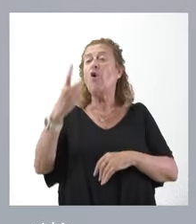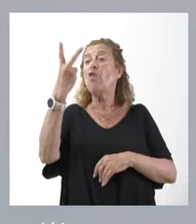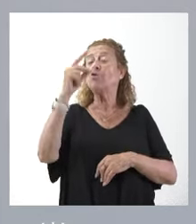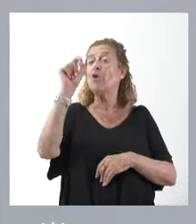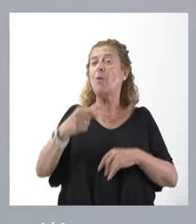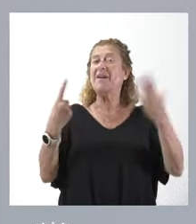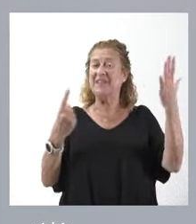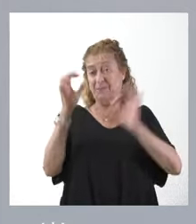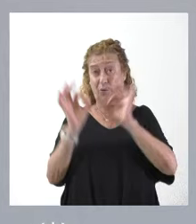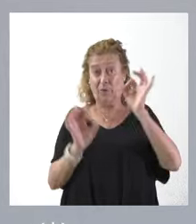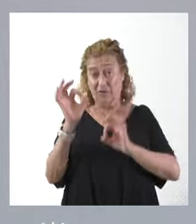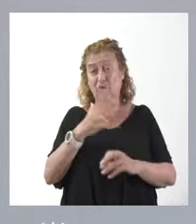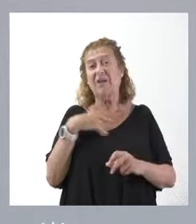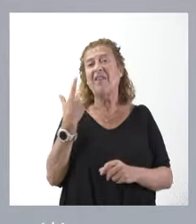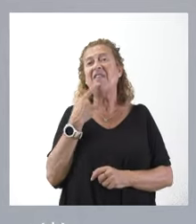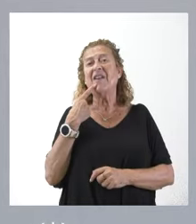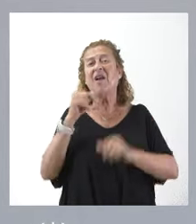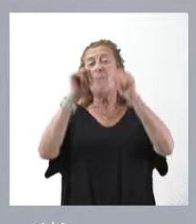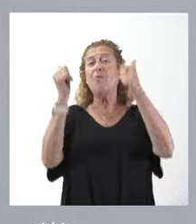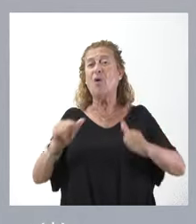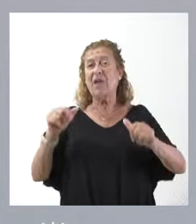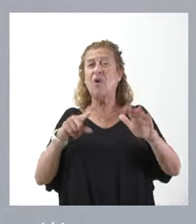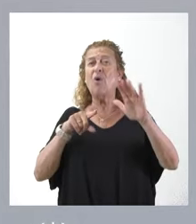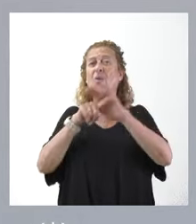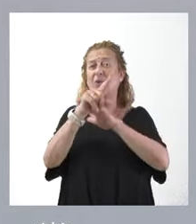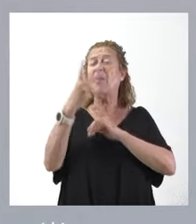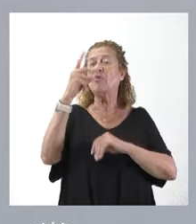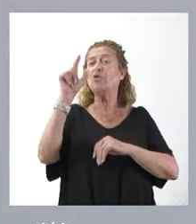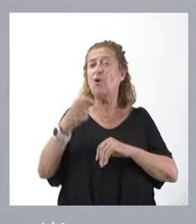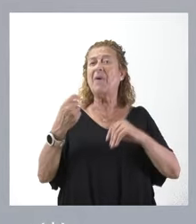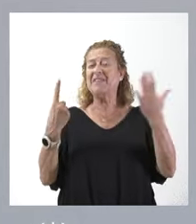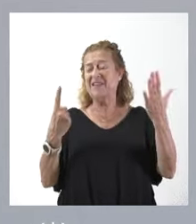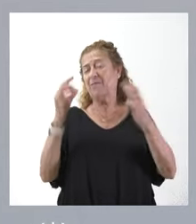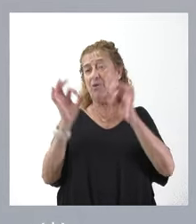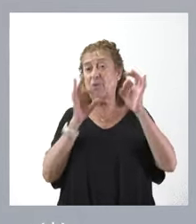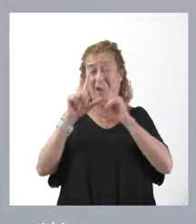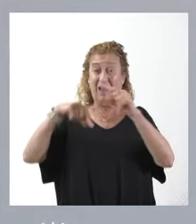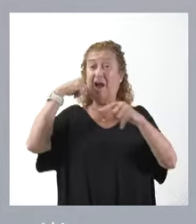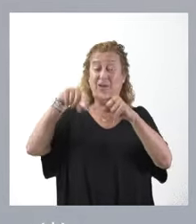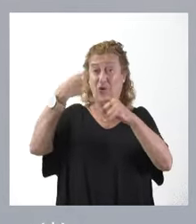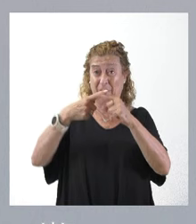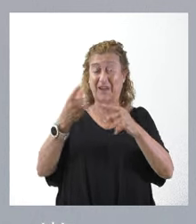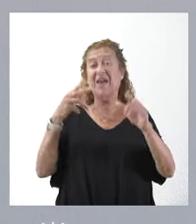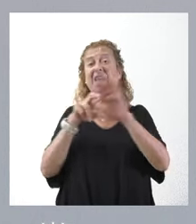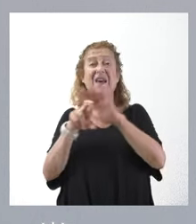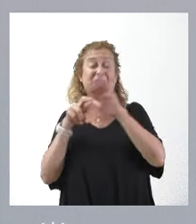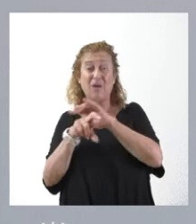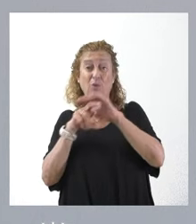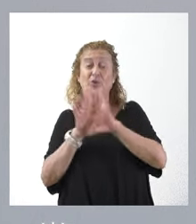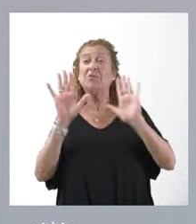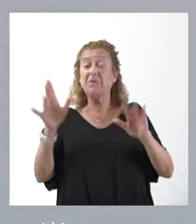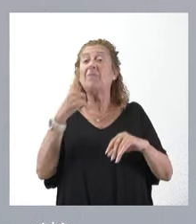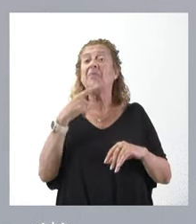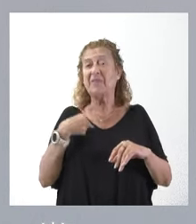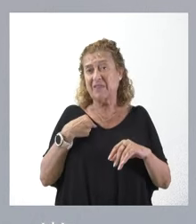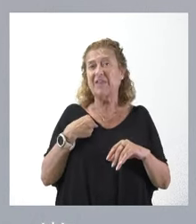Es decir, que el modelo evoluciona a un ritmo del 2,6% para el próximo ejercicio en sus recursos, según nos ha comunicado